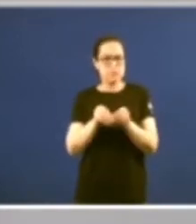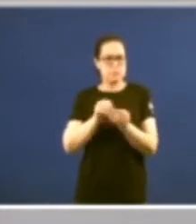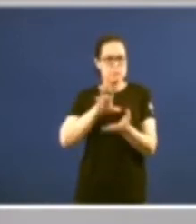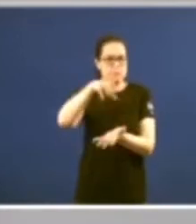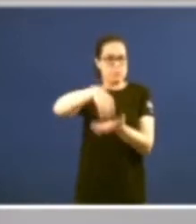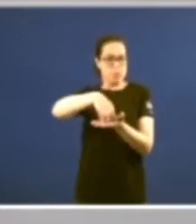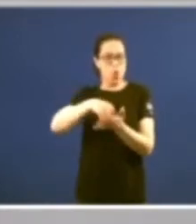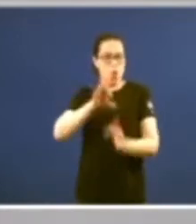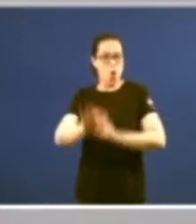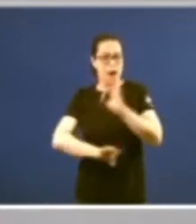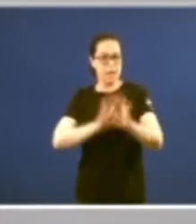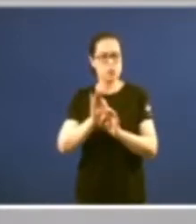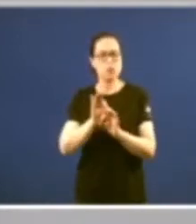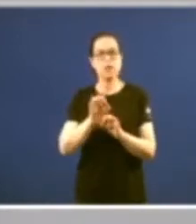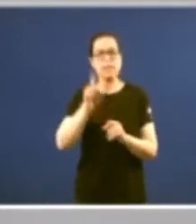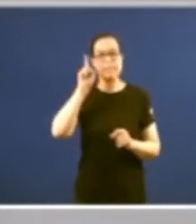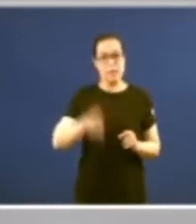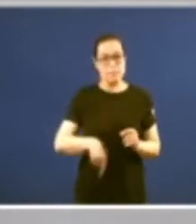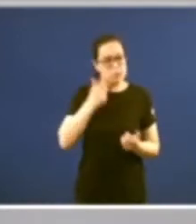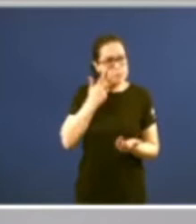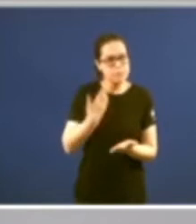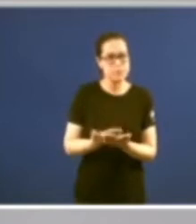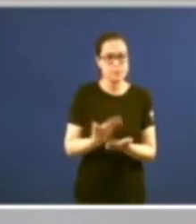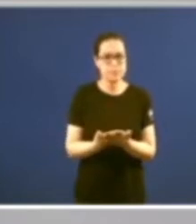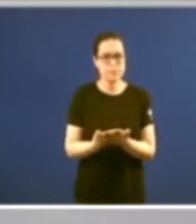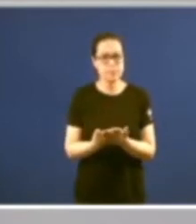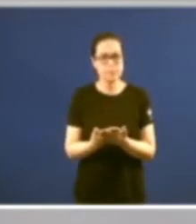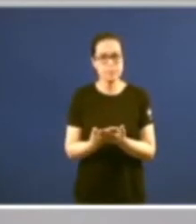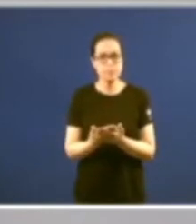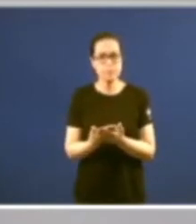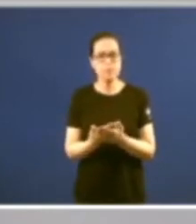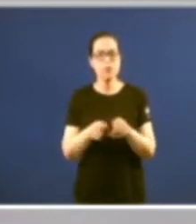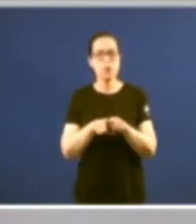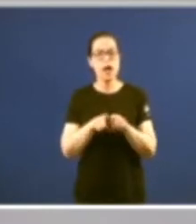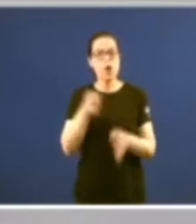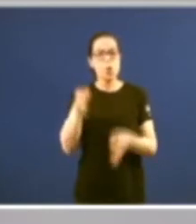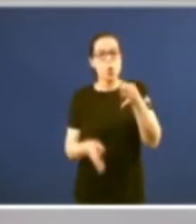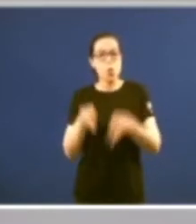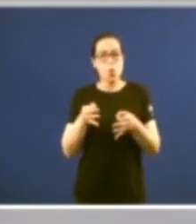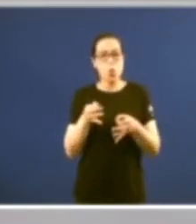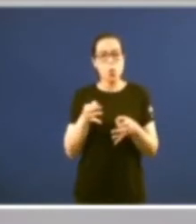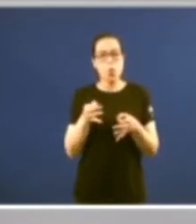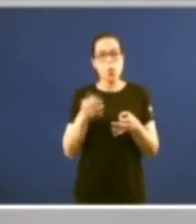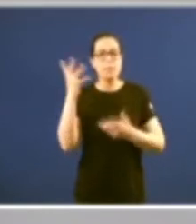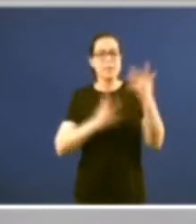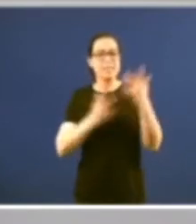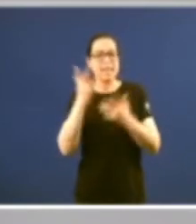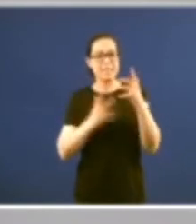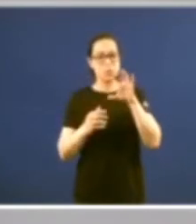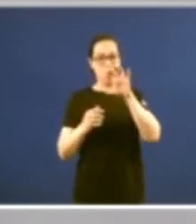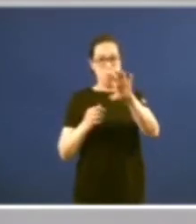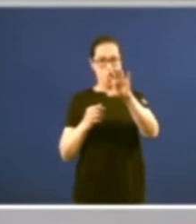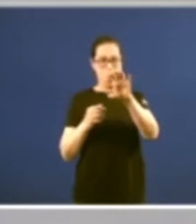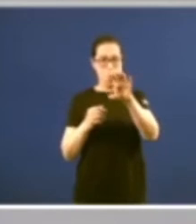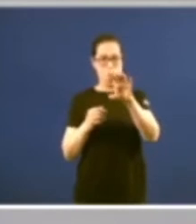y justifica también el importante papel que desarrolla la jurisdicción contenciosa-administrativa en lo que tiene de control de